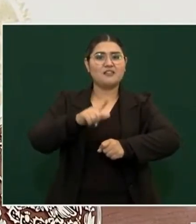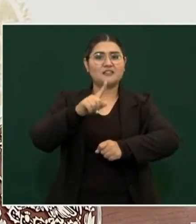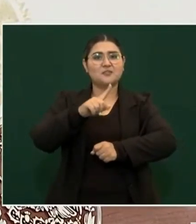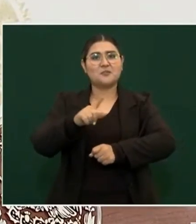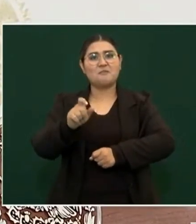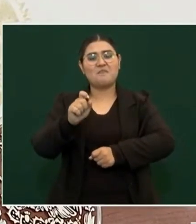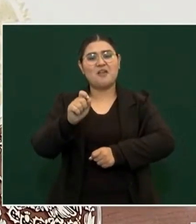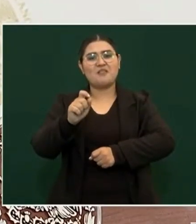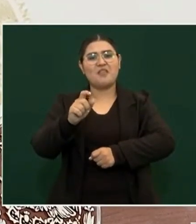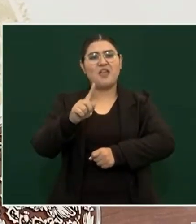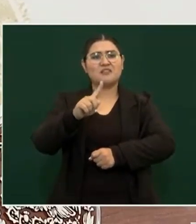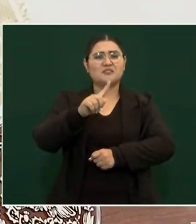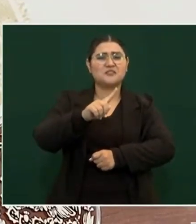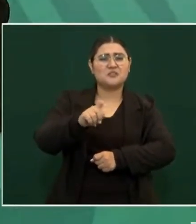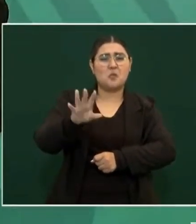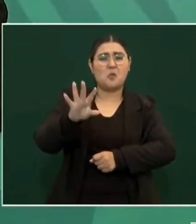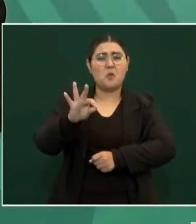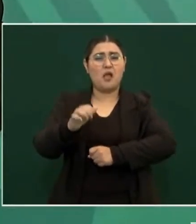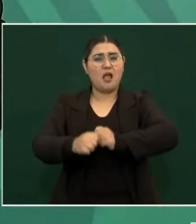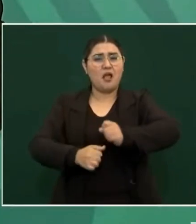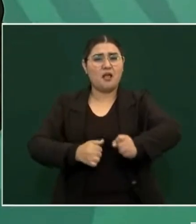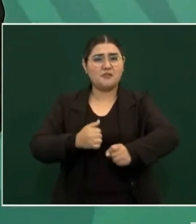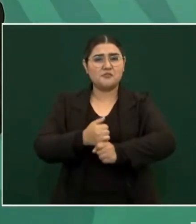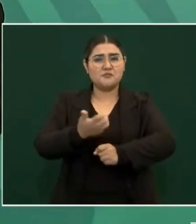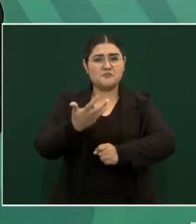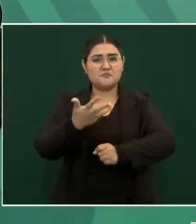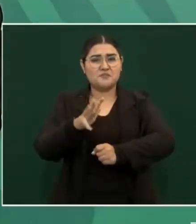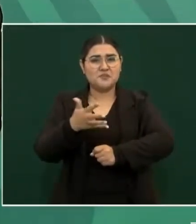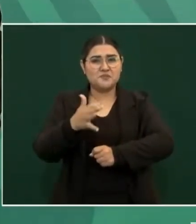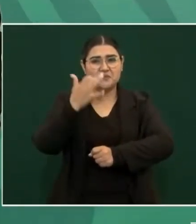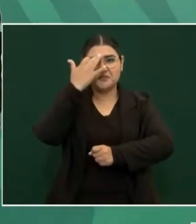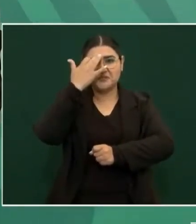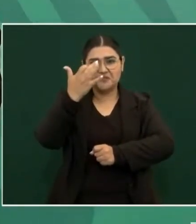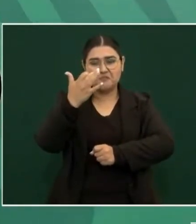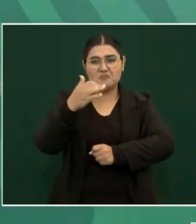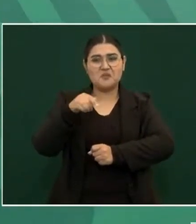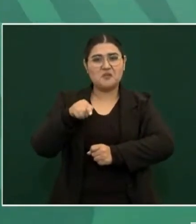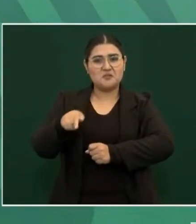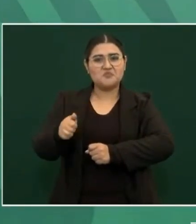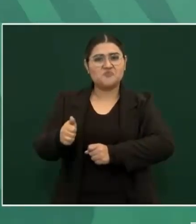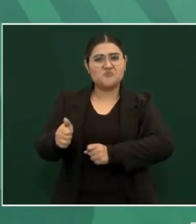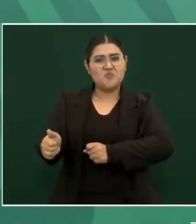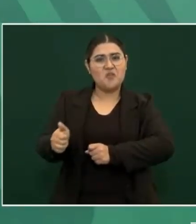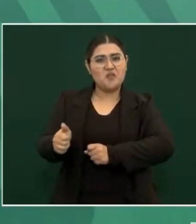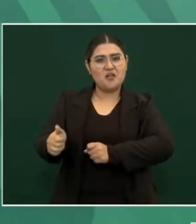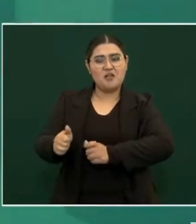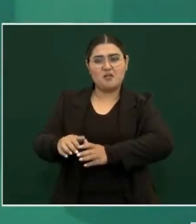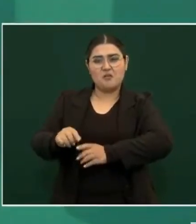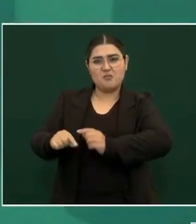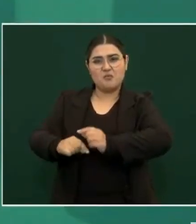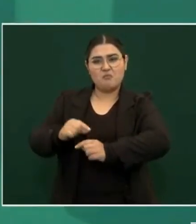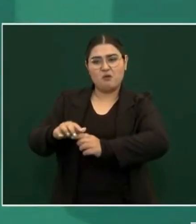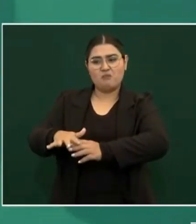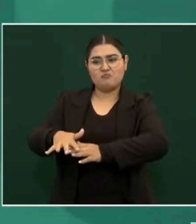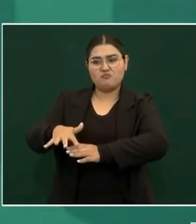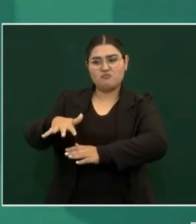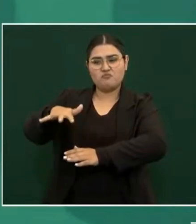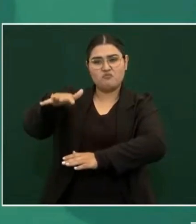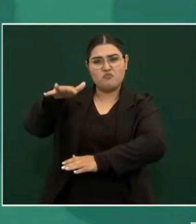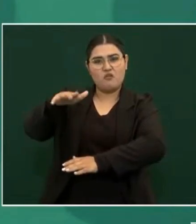la posibilidad de crecimiento de la gran ciudad de México está hacia el norte